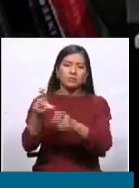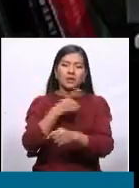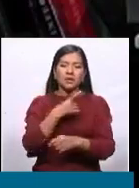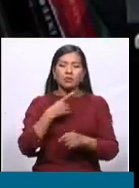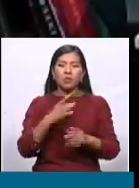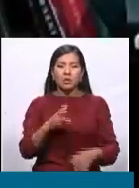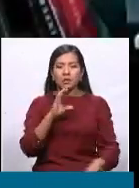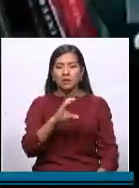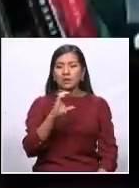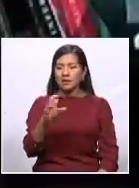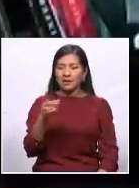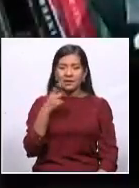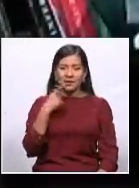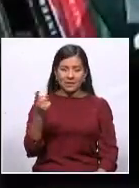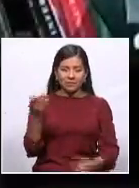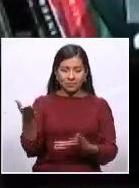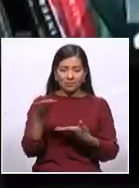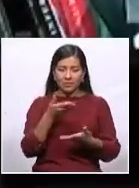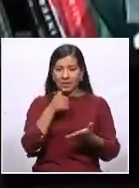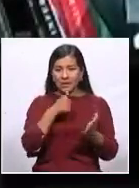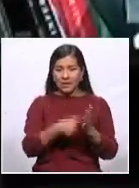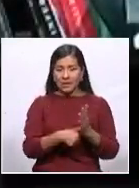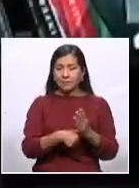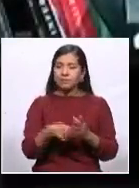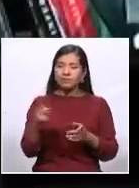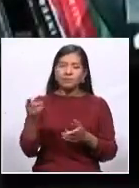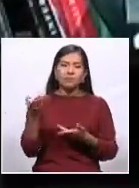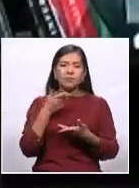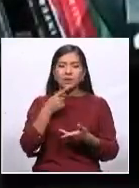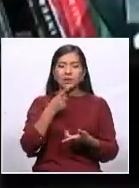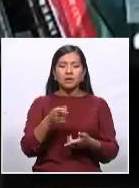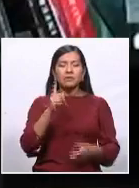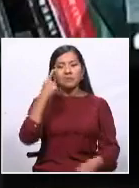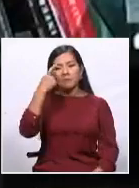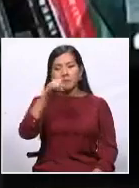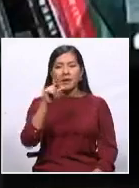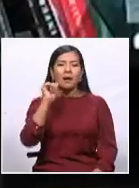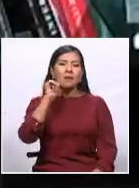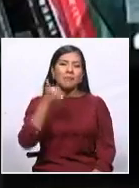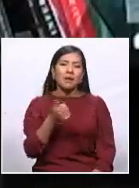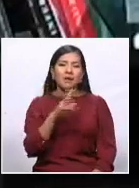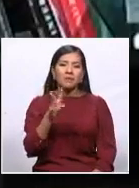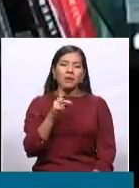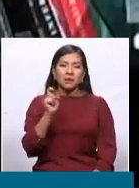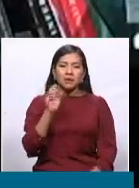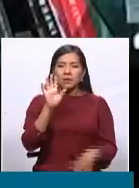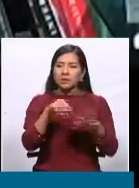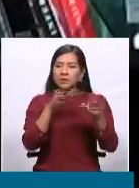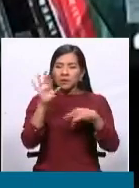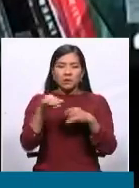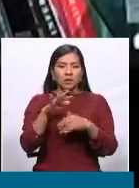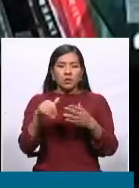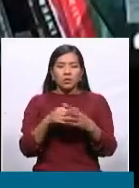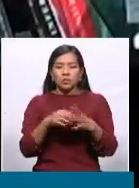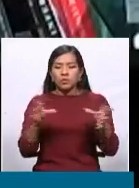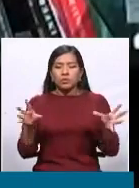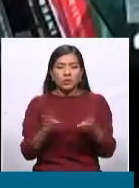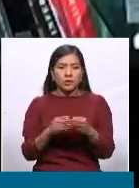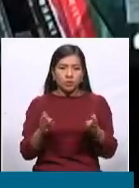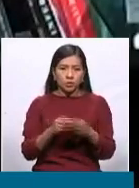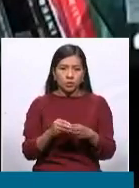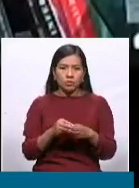donde dice que que para mañana se se convoque a la a sesión